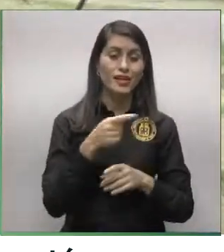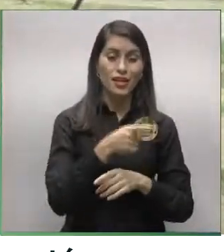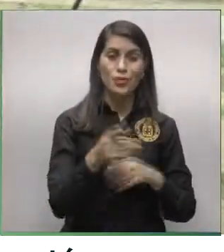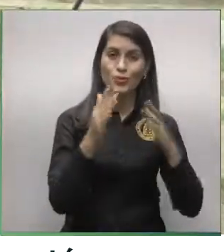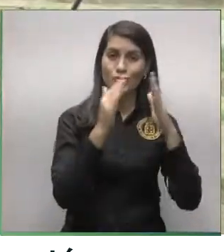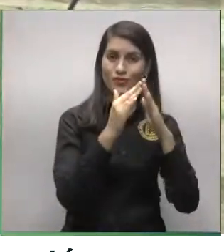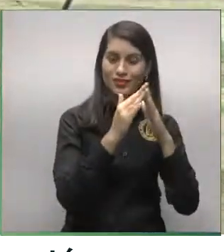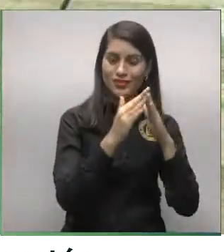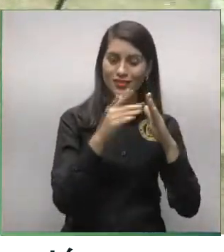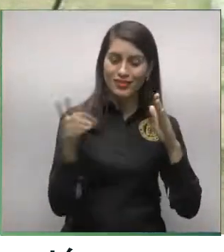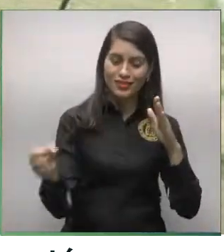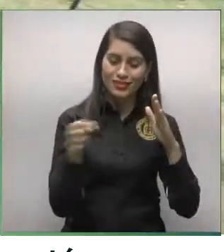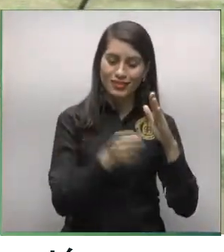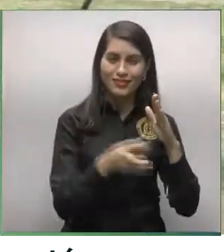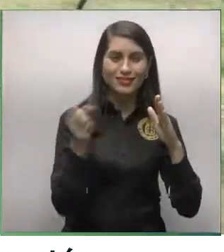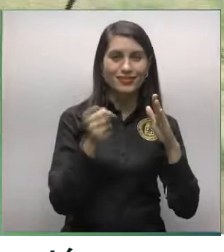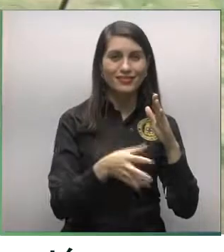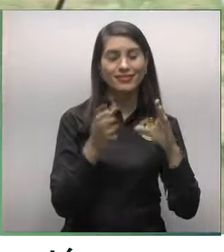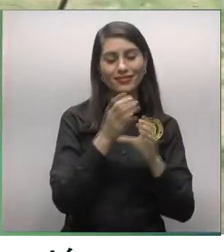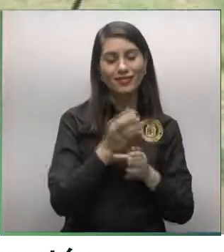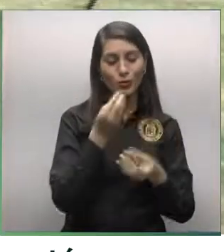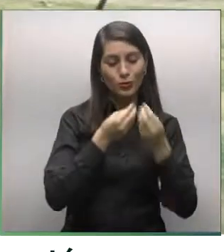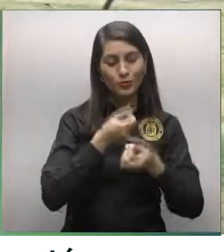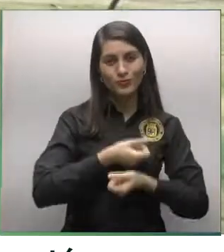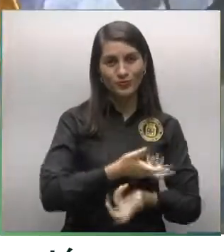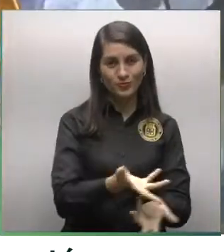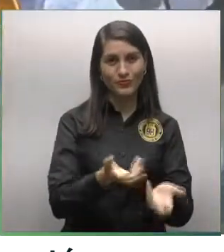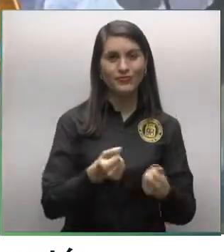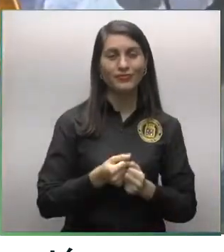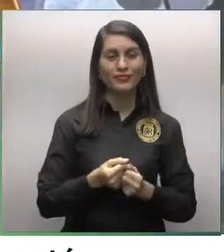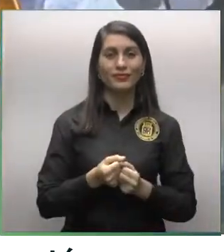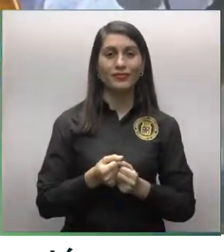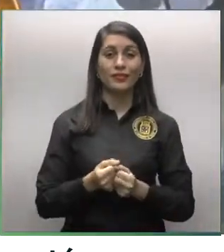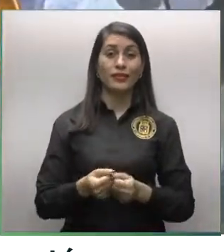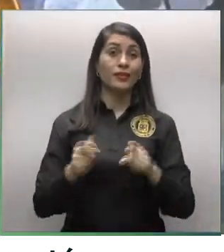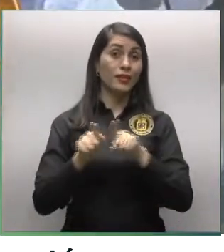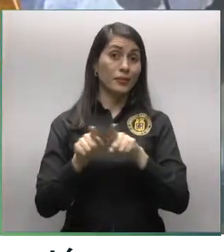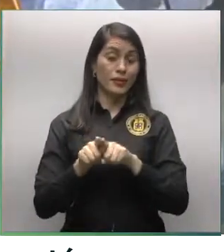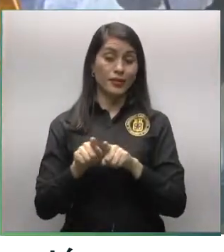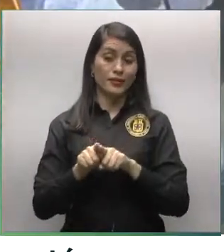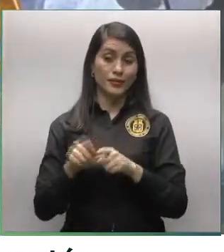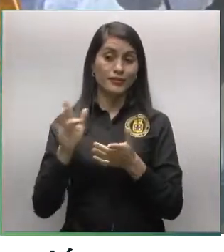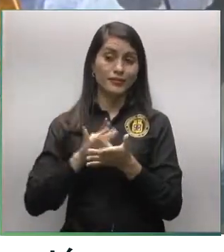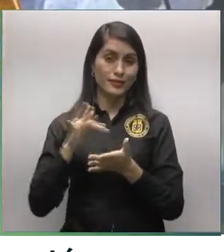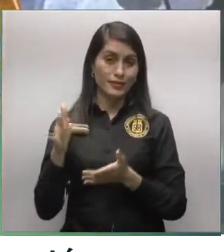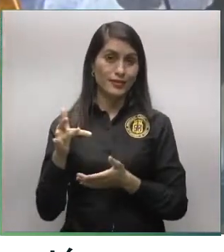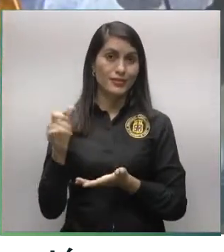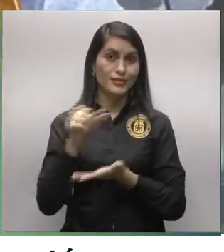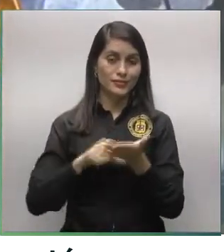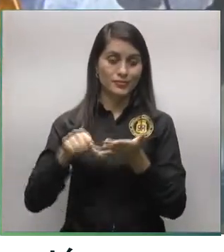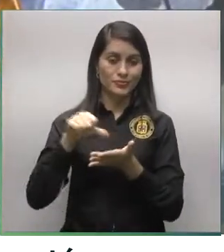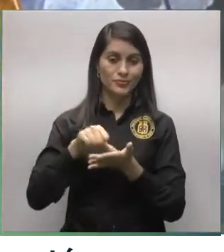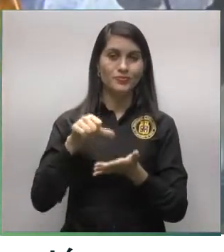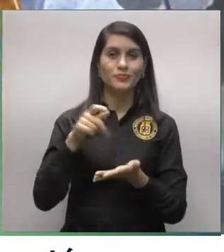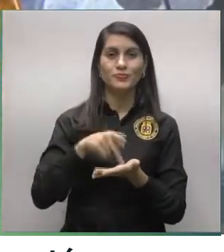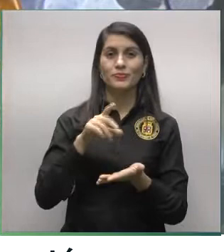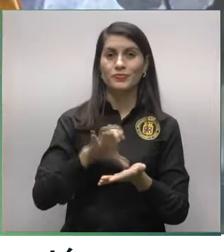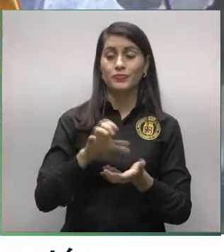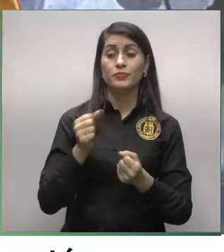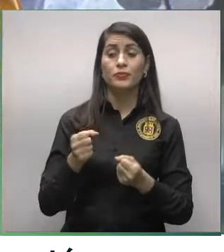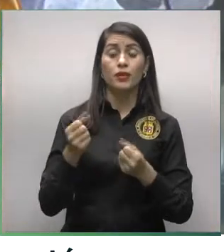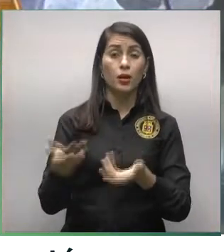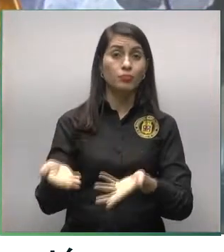dedican a cuidar a estos animalitos que no tienen hogar. Agradecer a la Municipalidad de Puerto Cortés también ese apoyo que nos ha